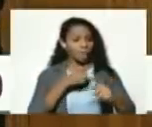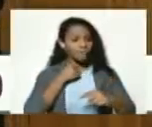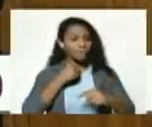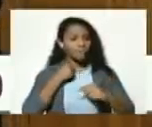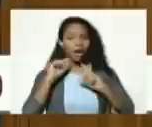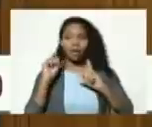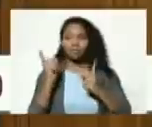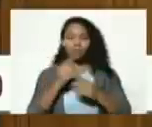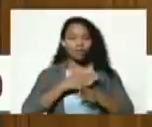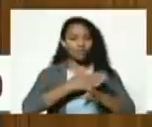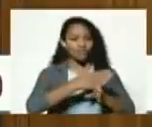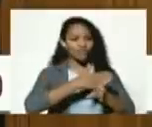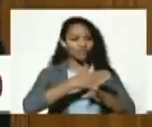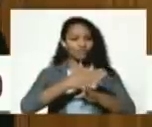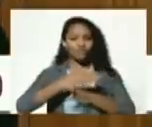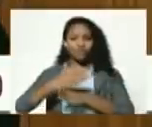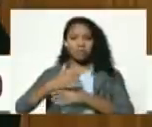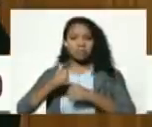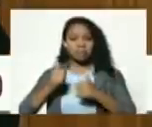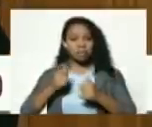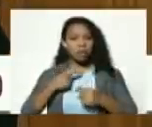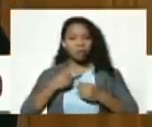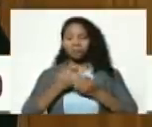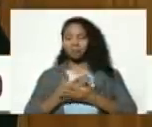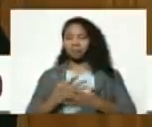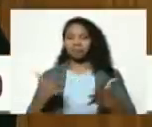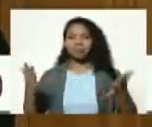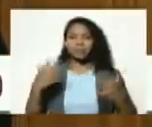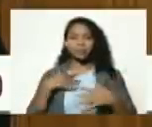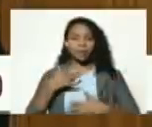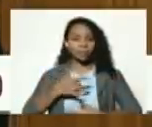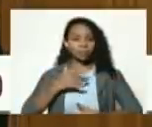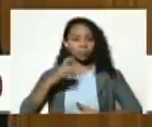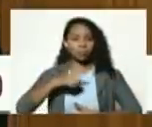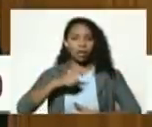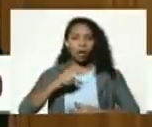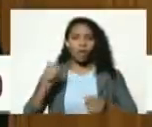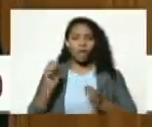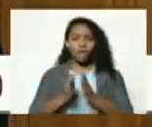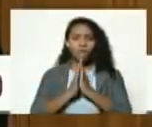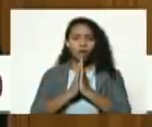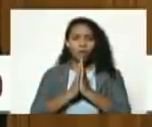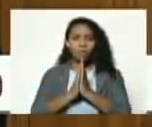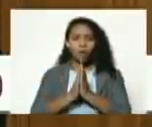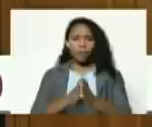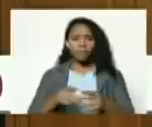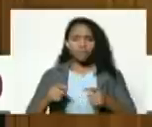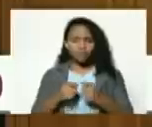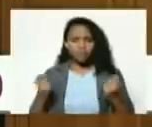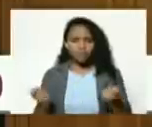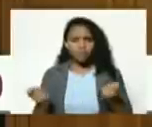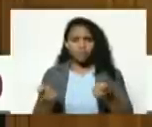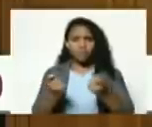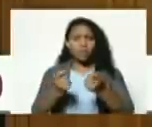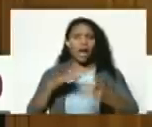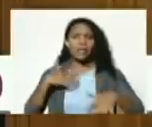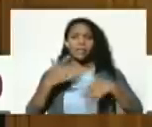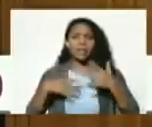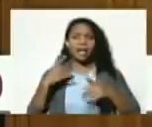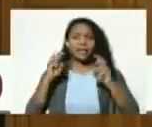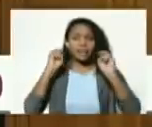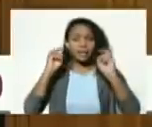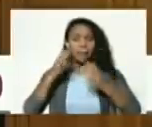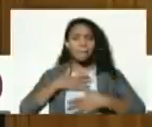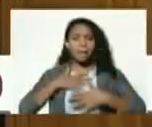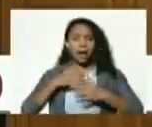canalizar mis ideas y dar rienda suelta a mis inquietudes en favor del fomento y promoción de actividades relacionadas con mi campo